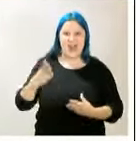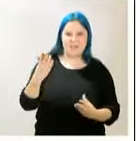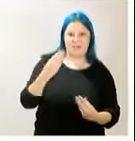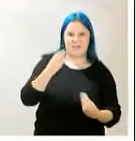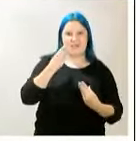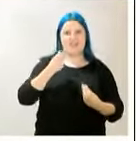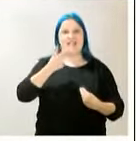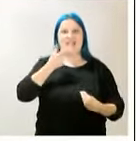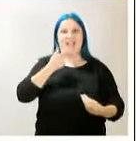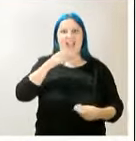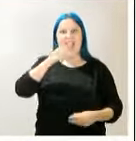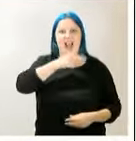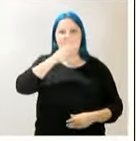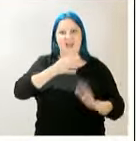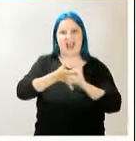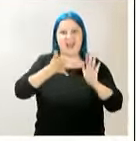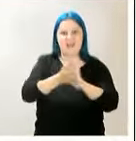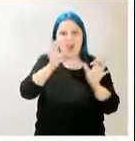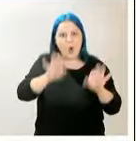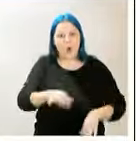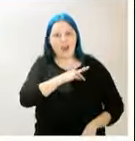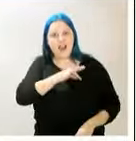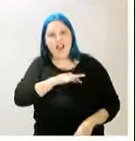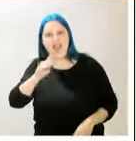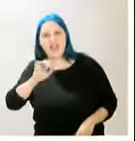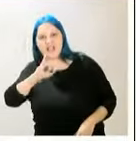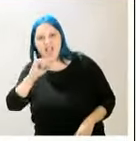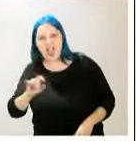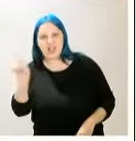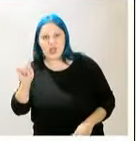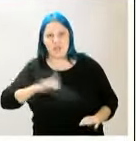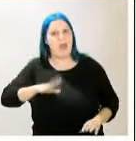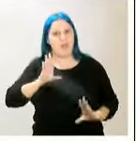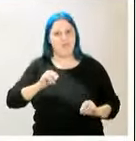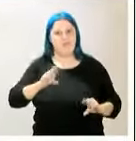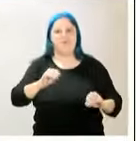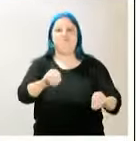ocasiones. No tanto como el señor Díaz, pero demasiado rápido. Bueno,